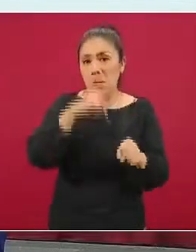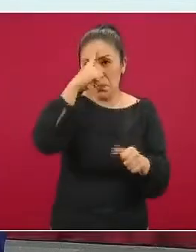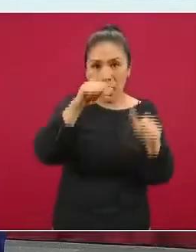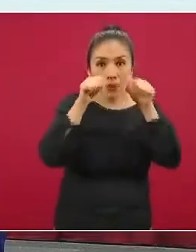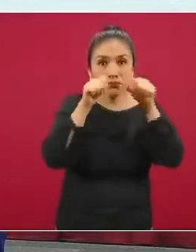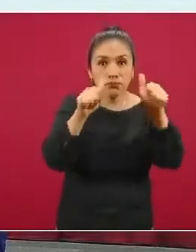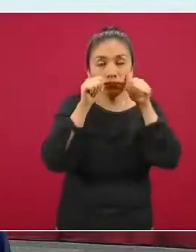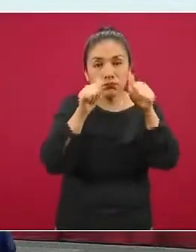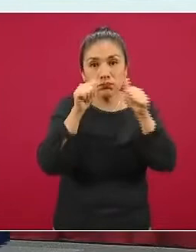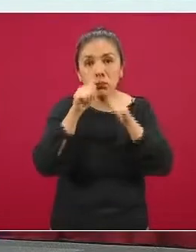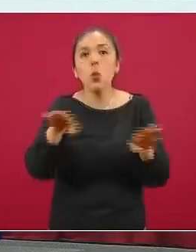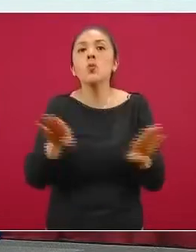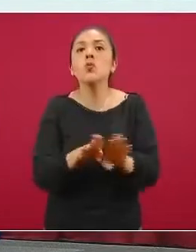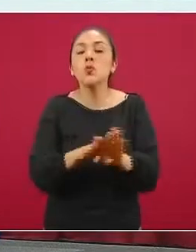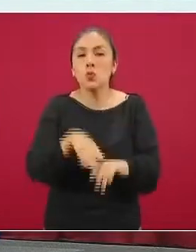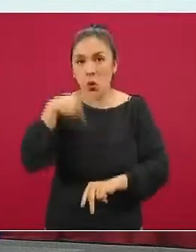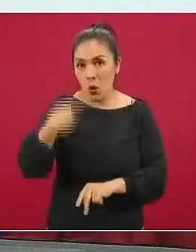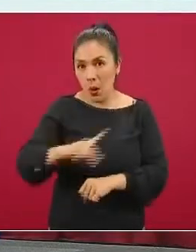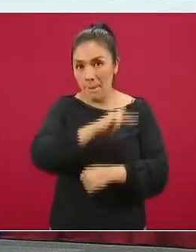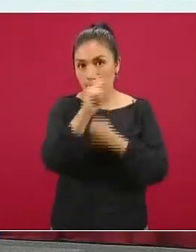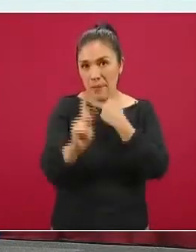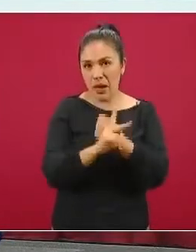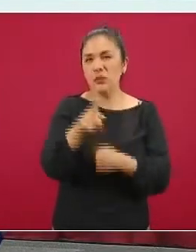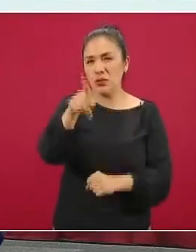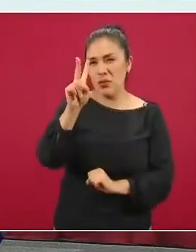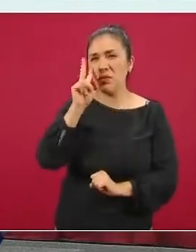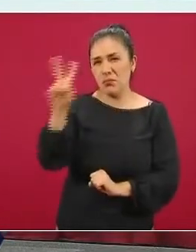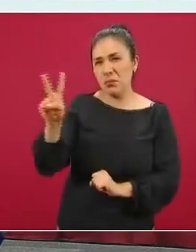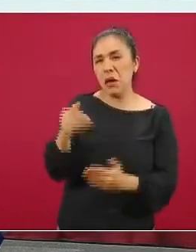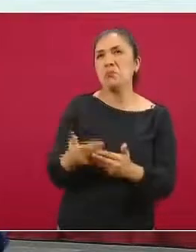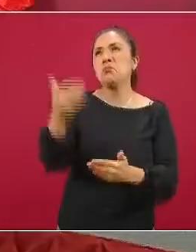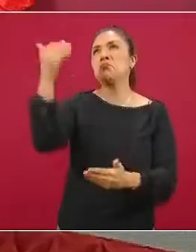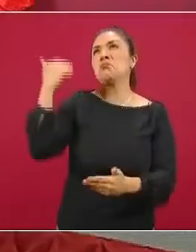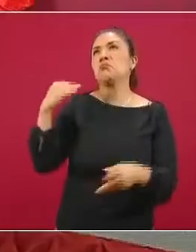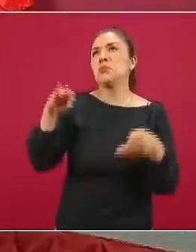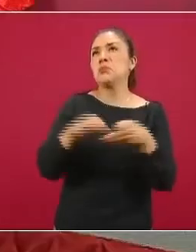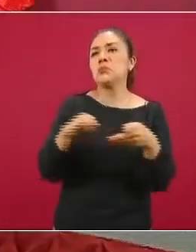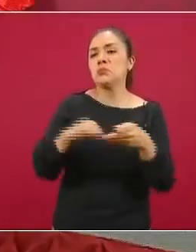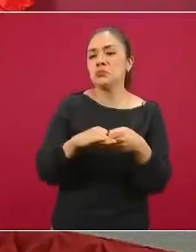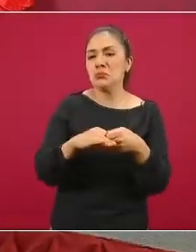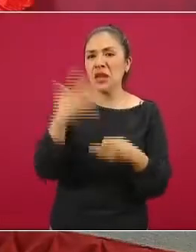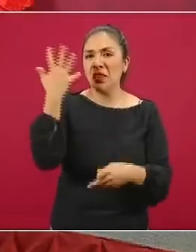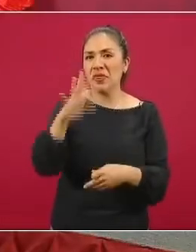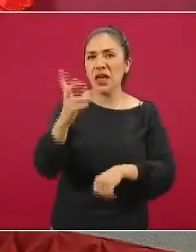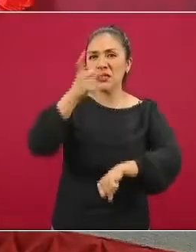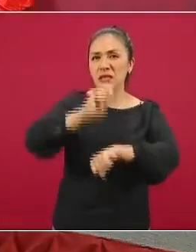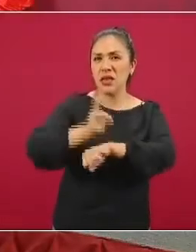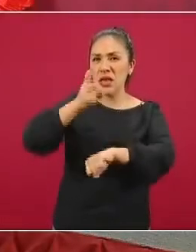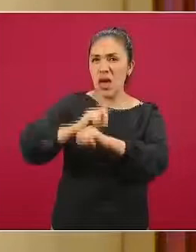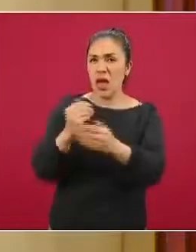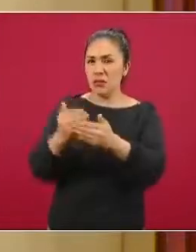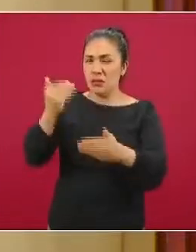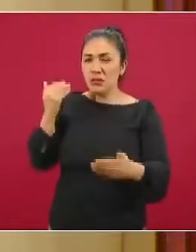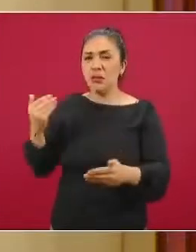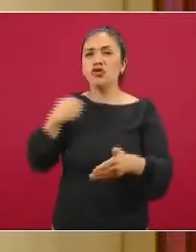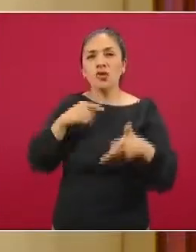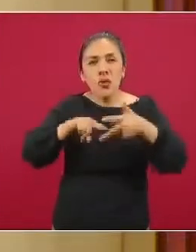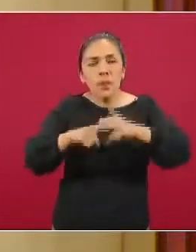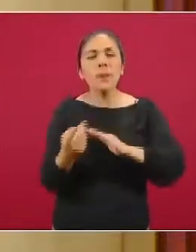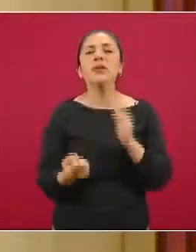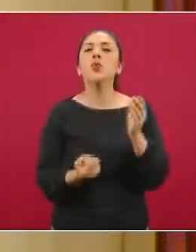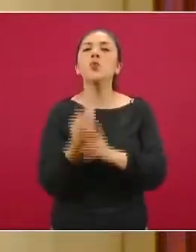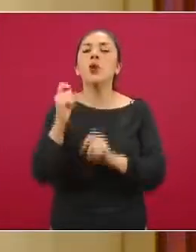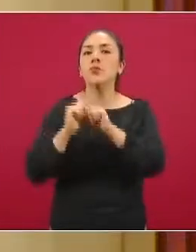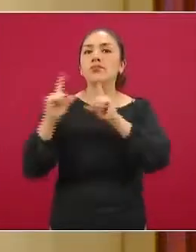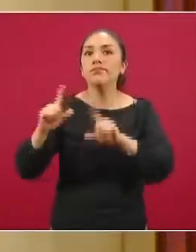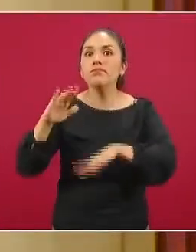hospitalización en el país. Como ya veíamos desde hace prácticamente diez días, habíamos empezado con un nuevo